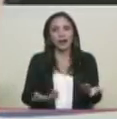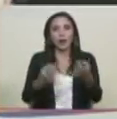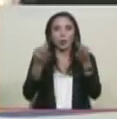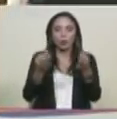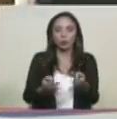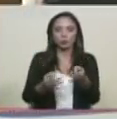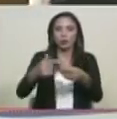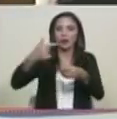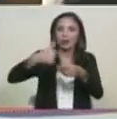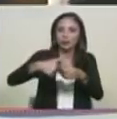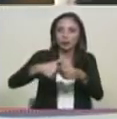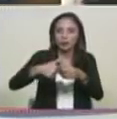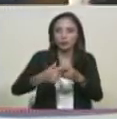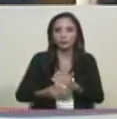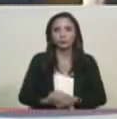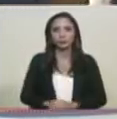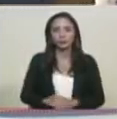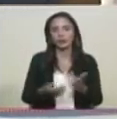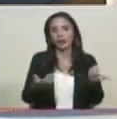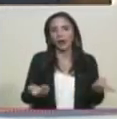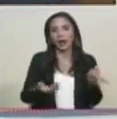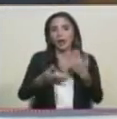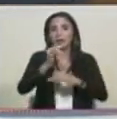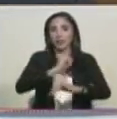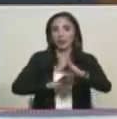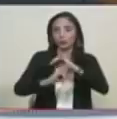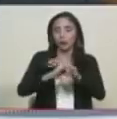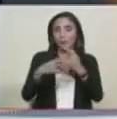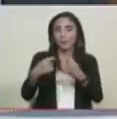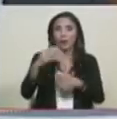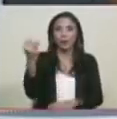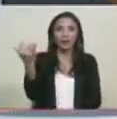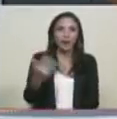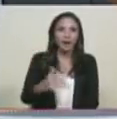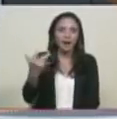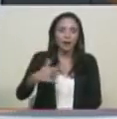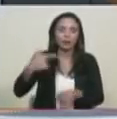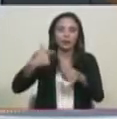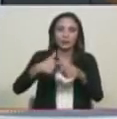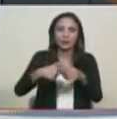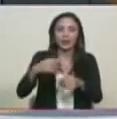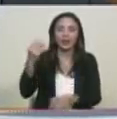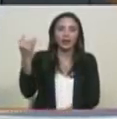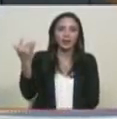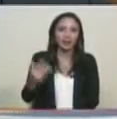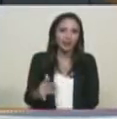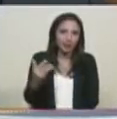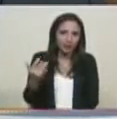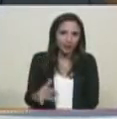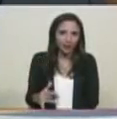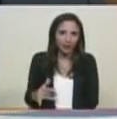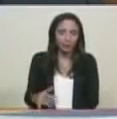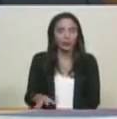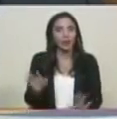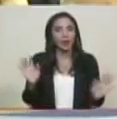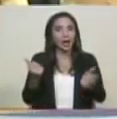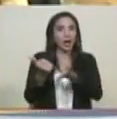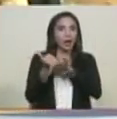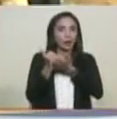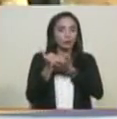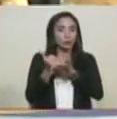a precio internacional. Y el subsidio lo reciba usted,